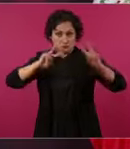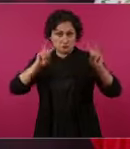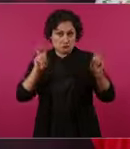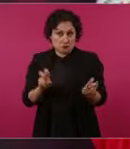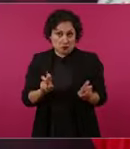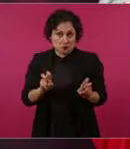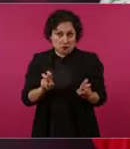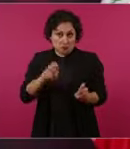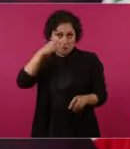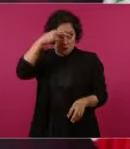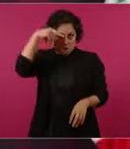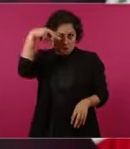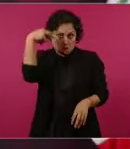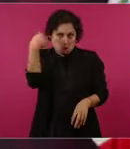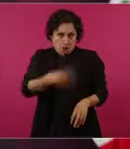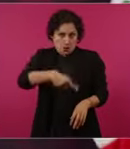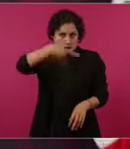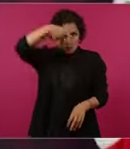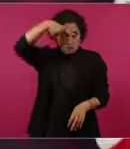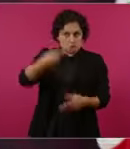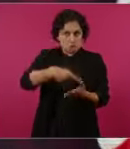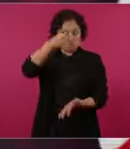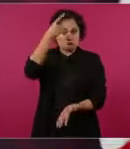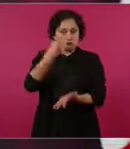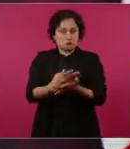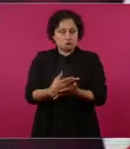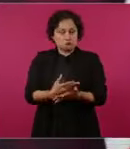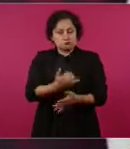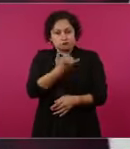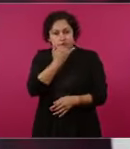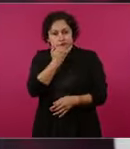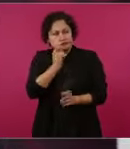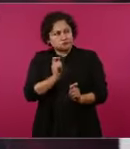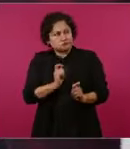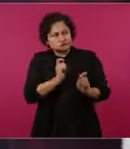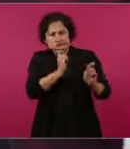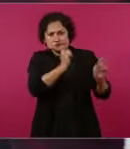los mexicanos, ¿quiénes autorizó a ellos